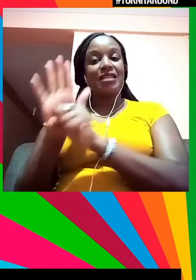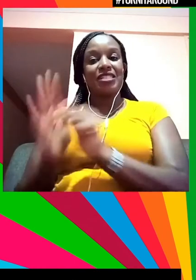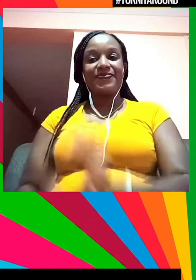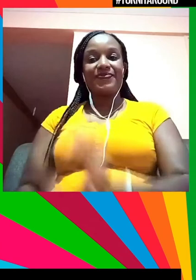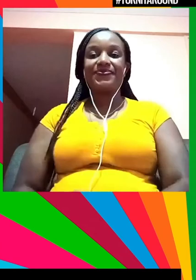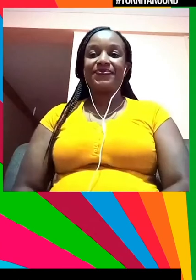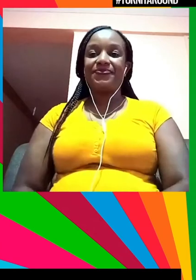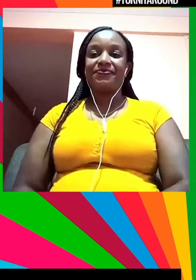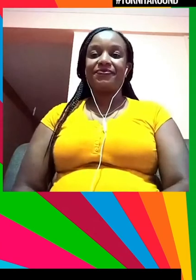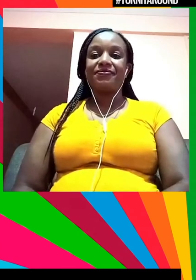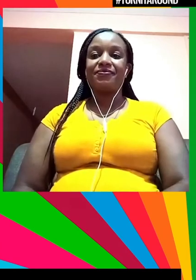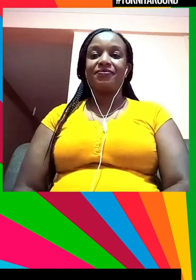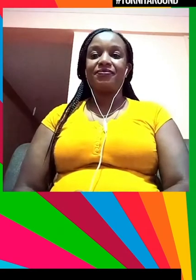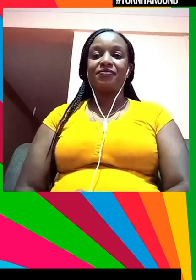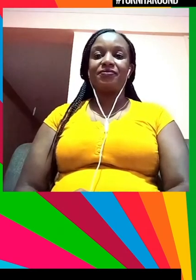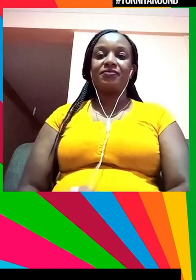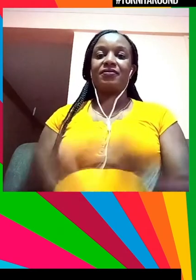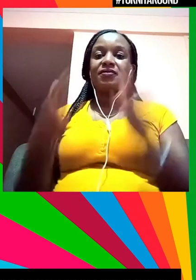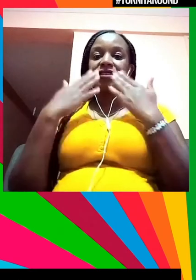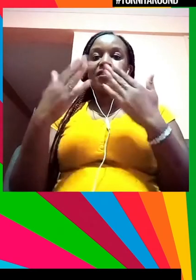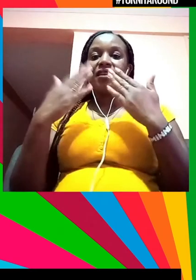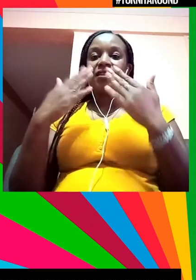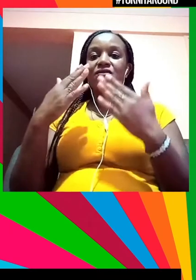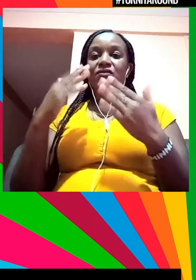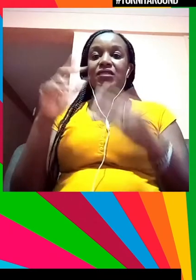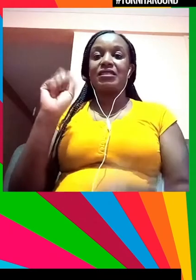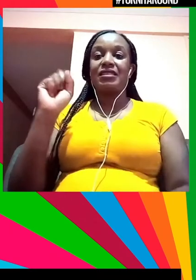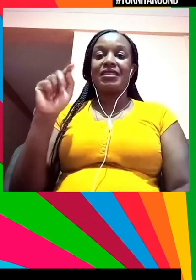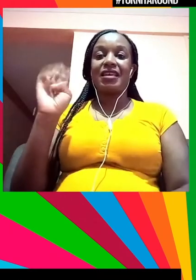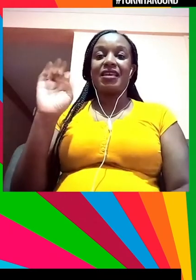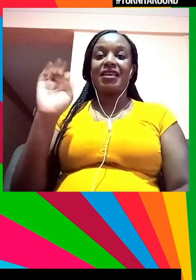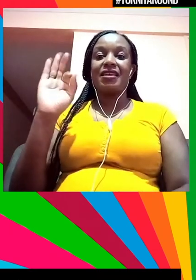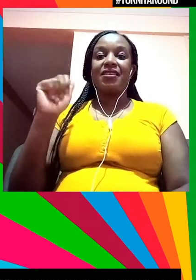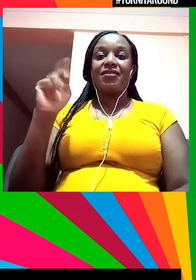Stefano, gracias por esas palabras iniciales.